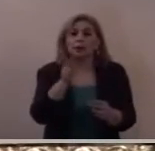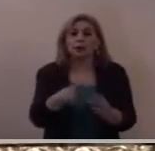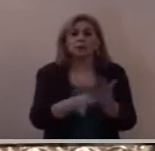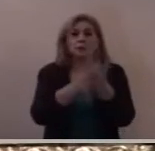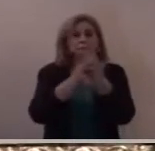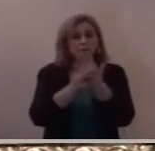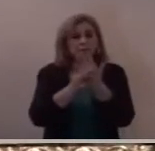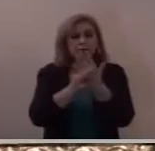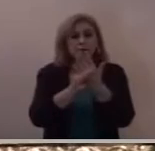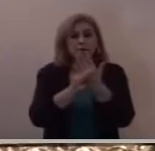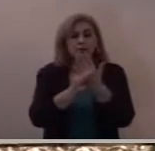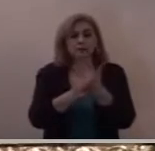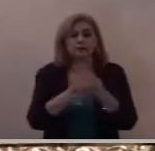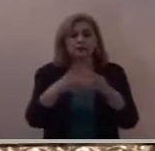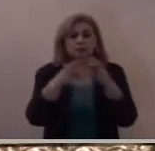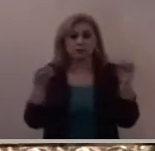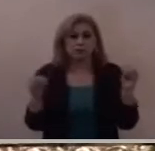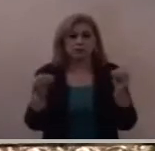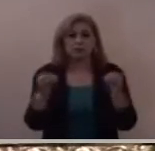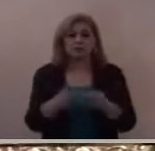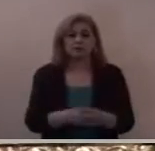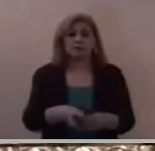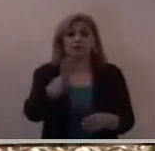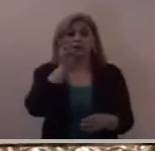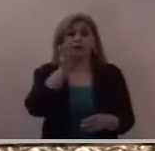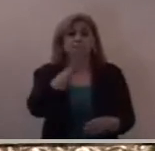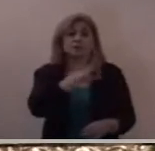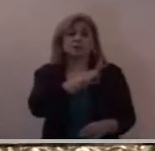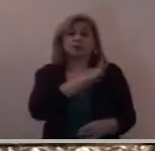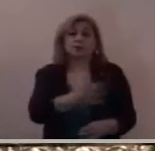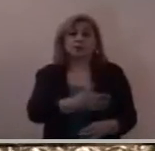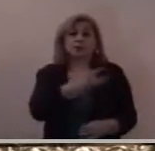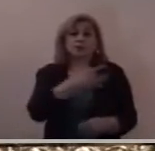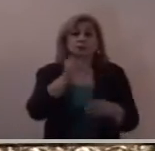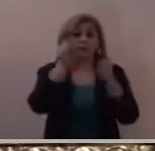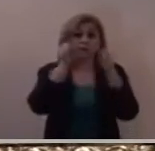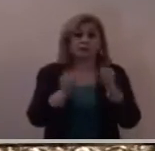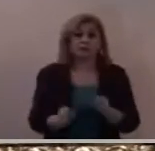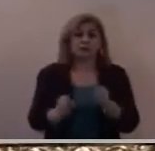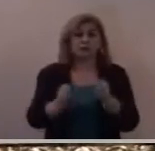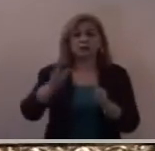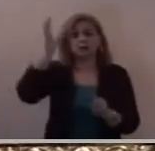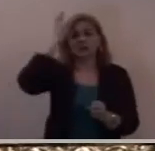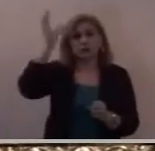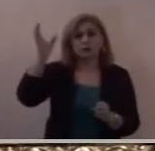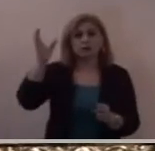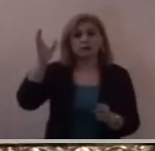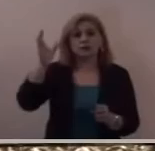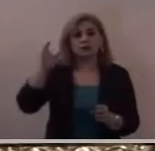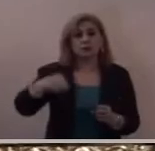es la fe hermanos estar seguro de que Cristo lo puede